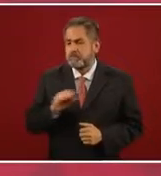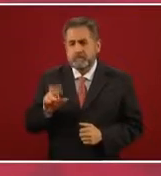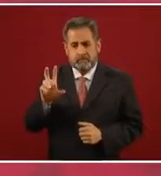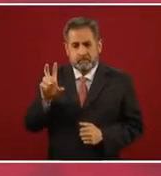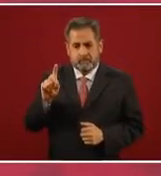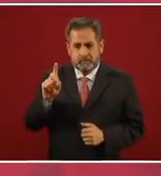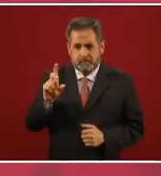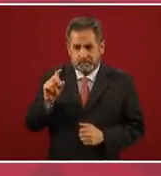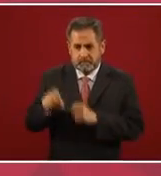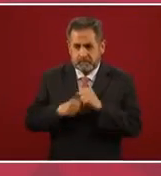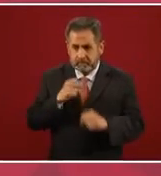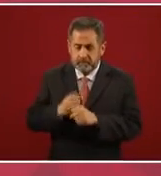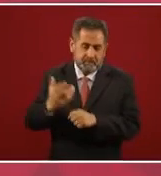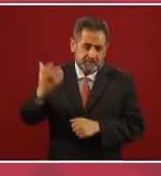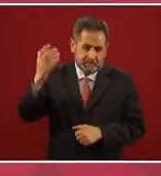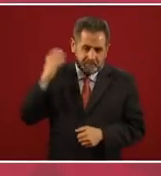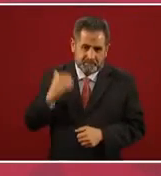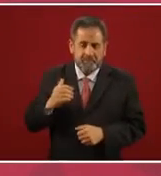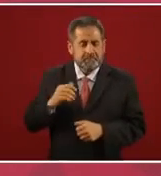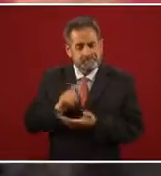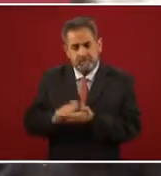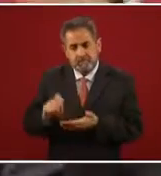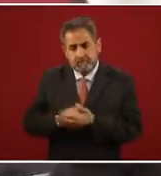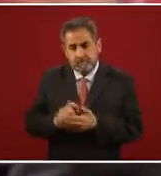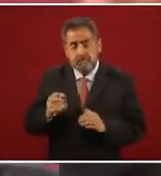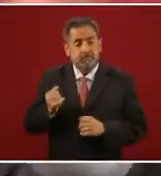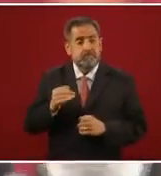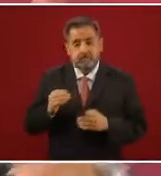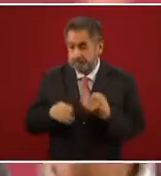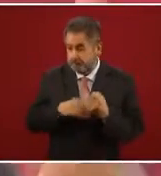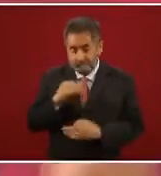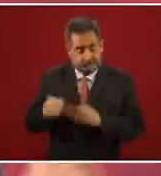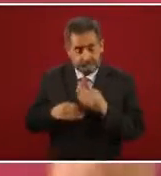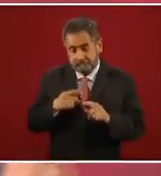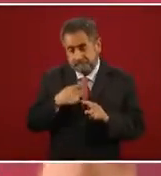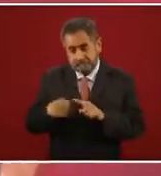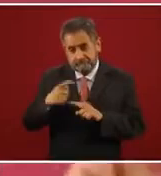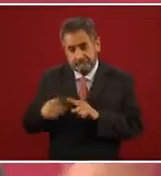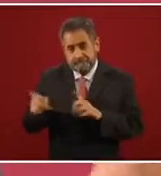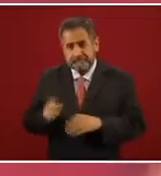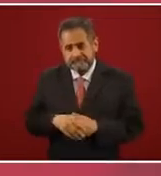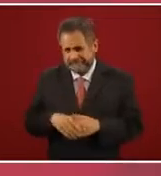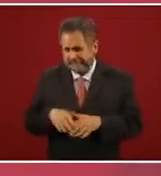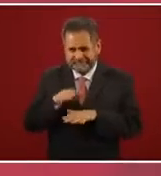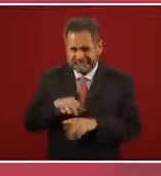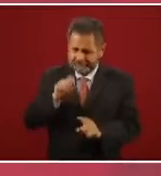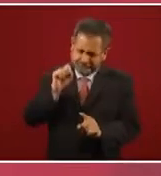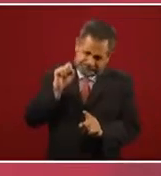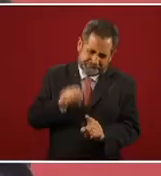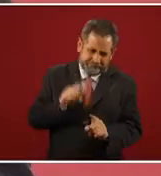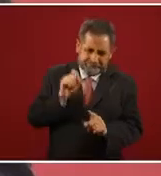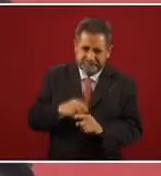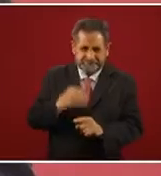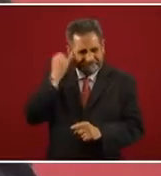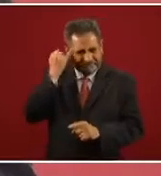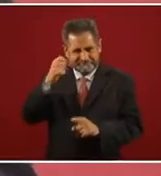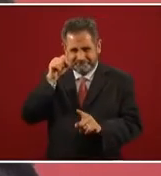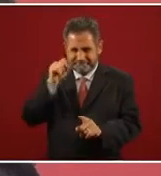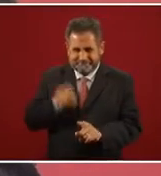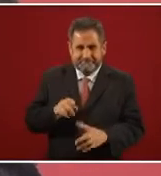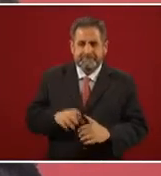30 años y todos tratan de lo mismo.